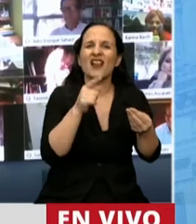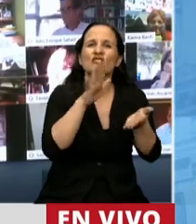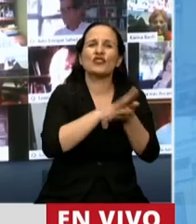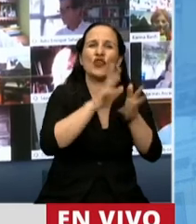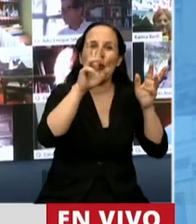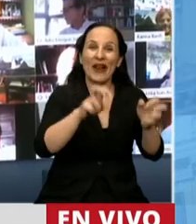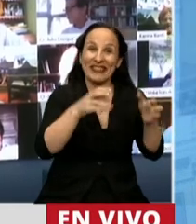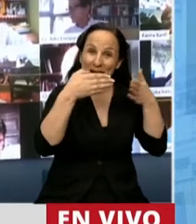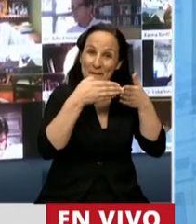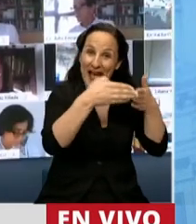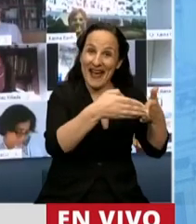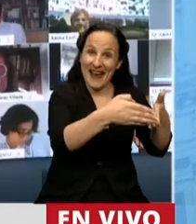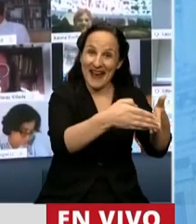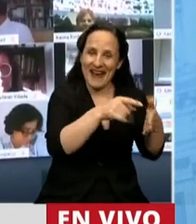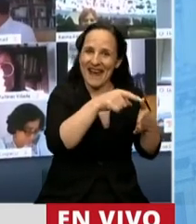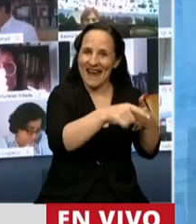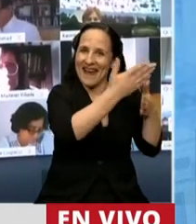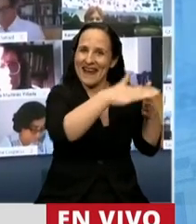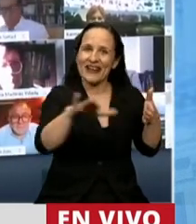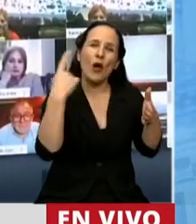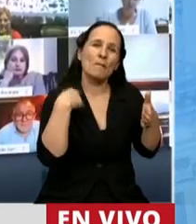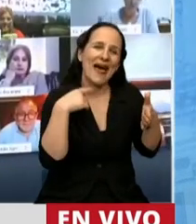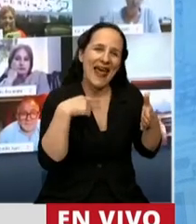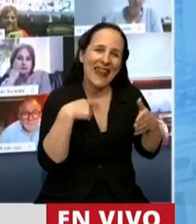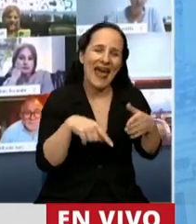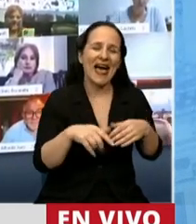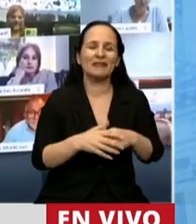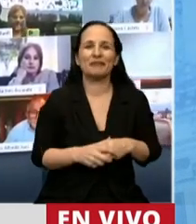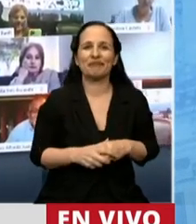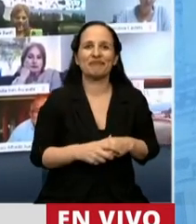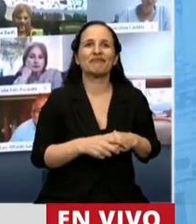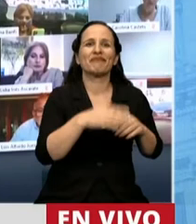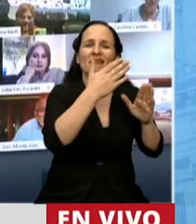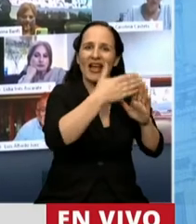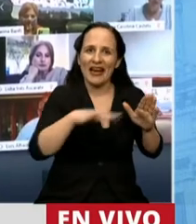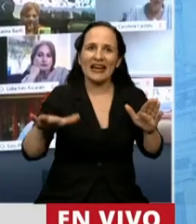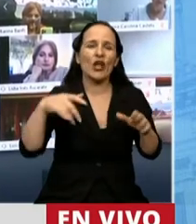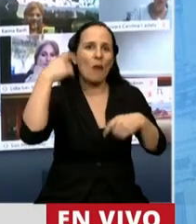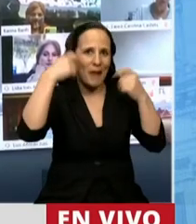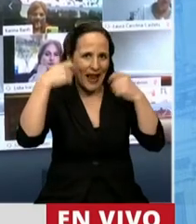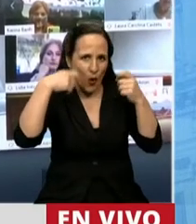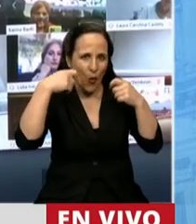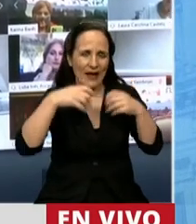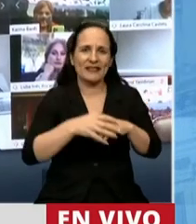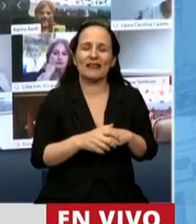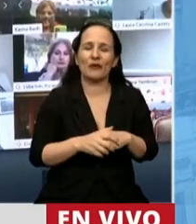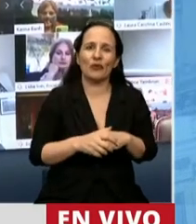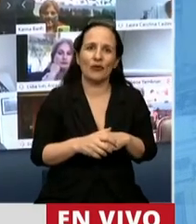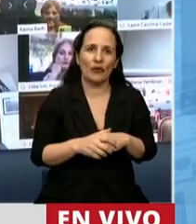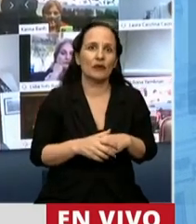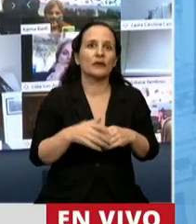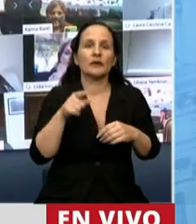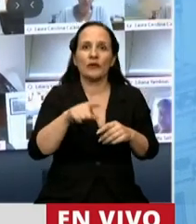navales que se desarrollan en la hidrovía del río Paraná y Paraguay. El